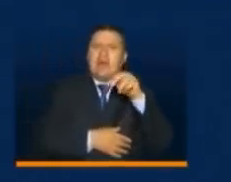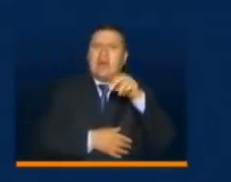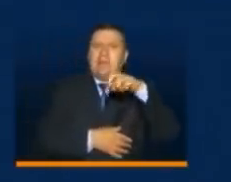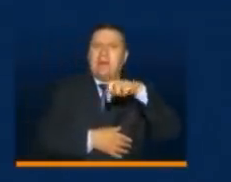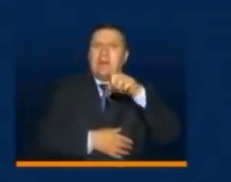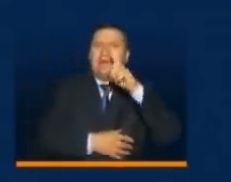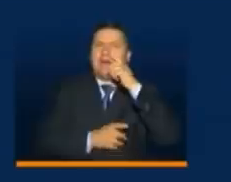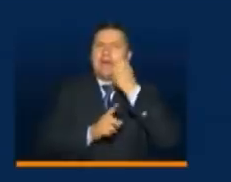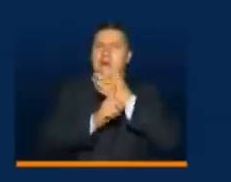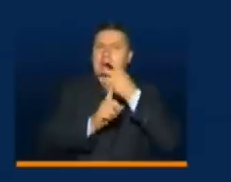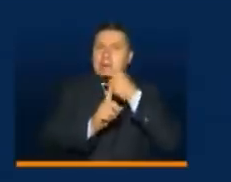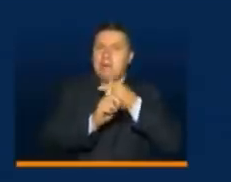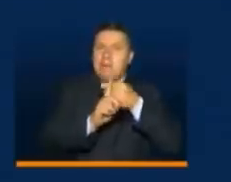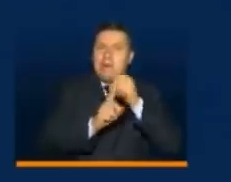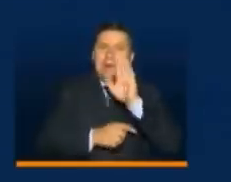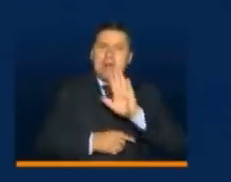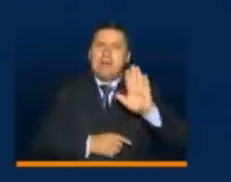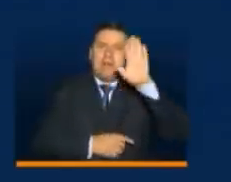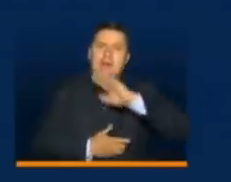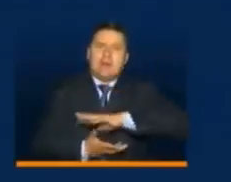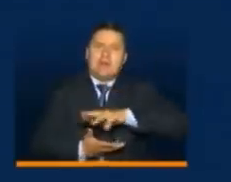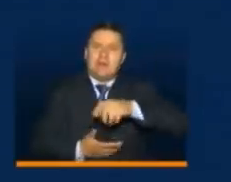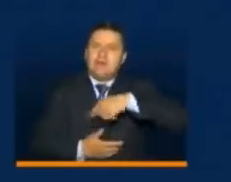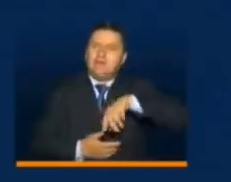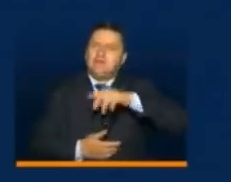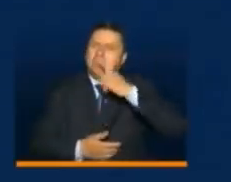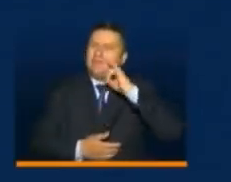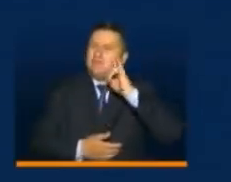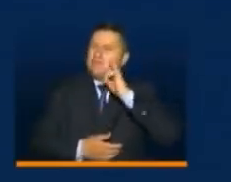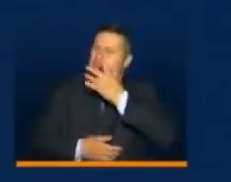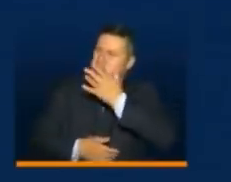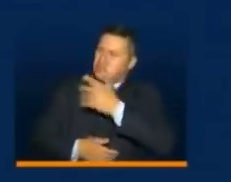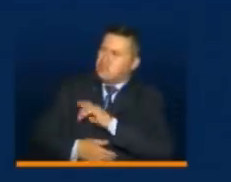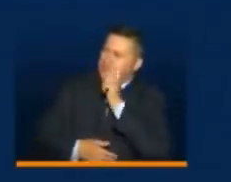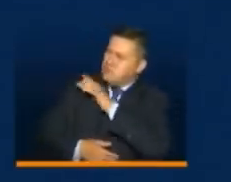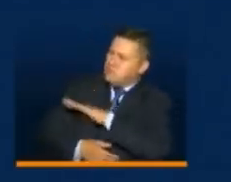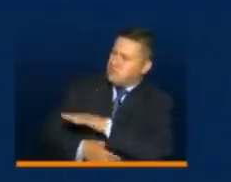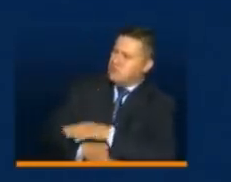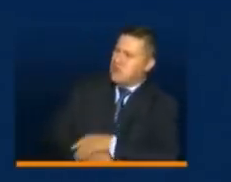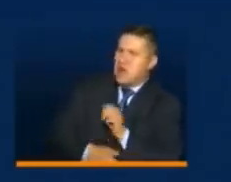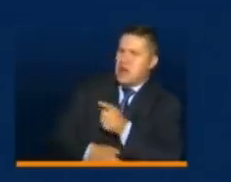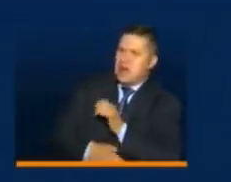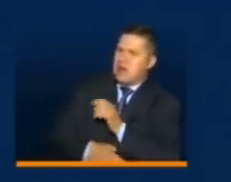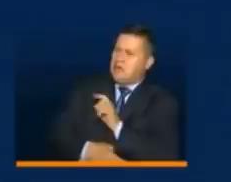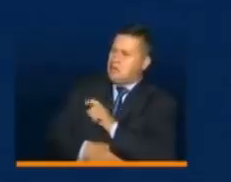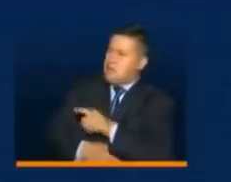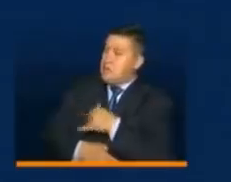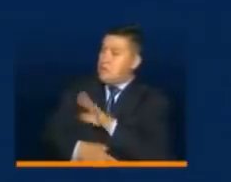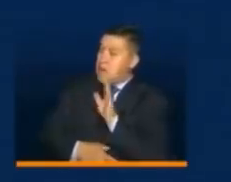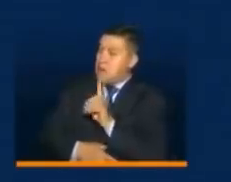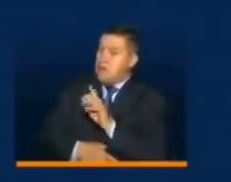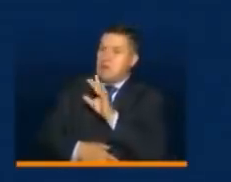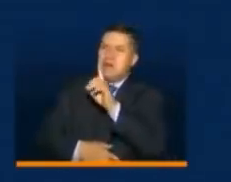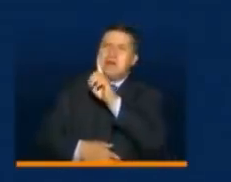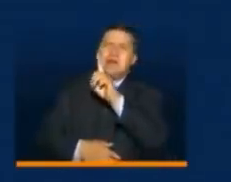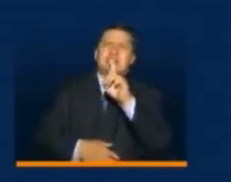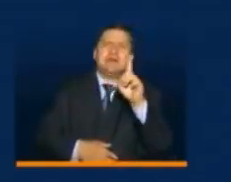estamos impactando positivamente el departamento de Santander. Oígame una cosa, gobernador Aguilar, ya son más de